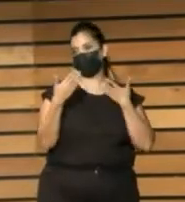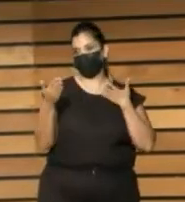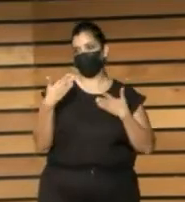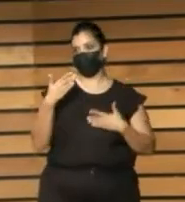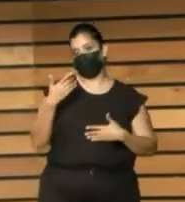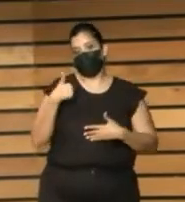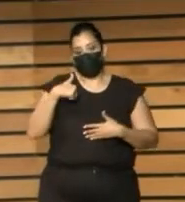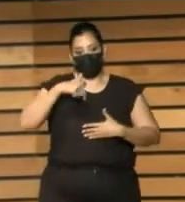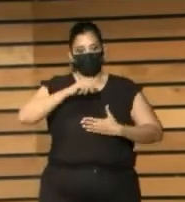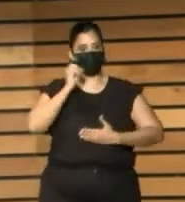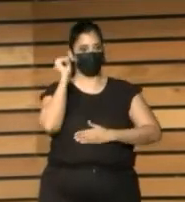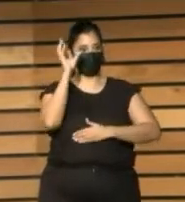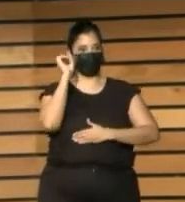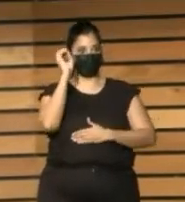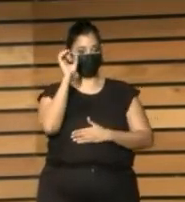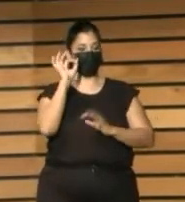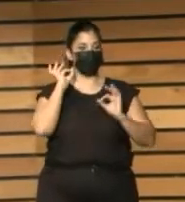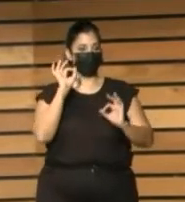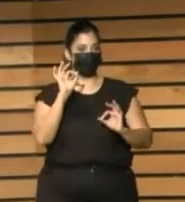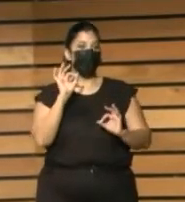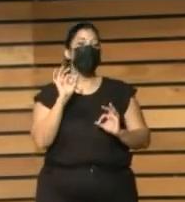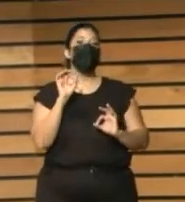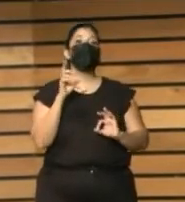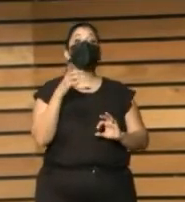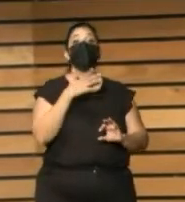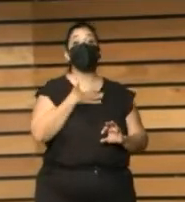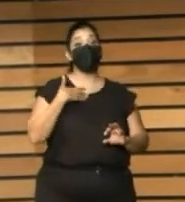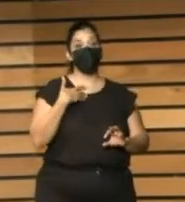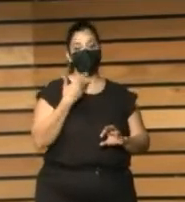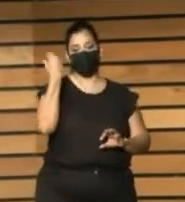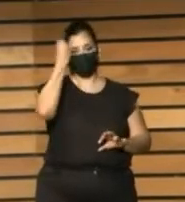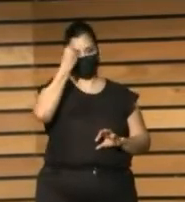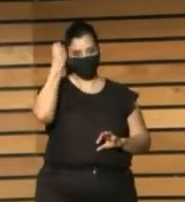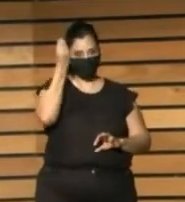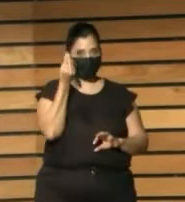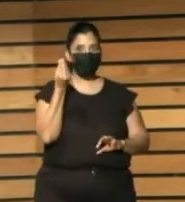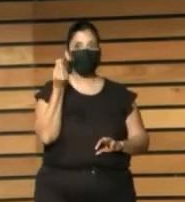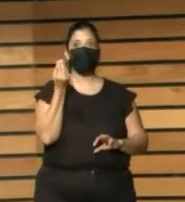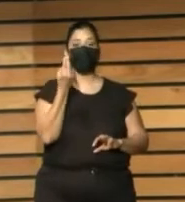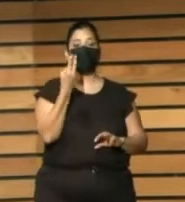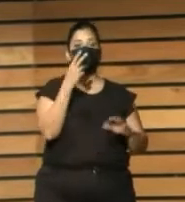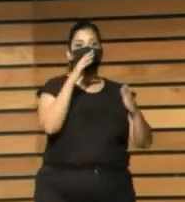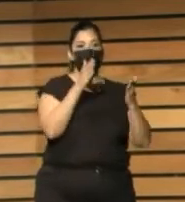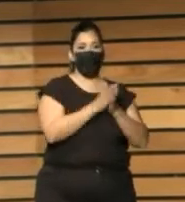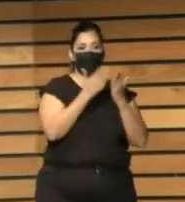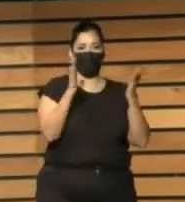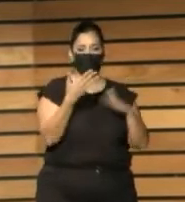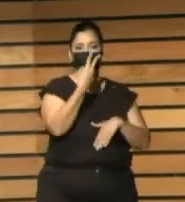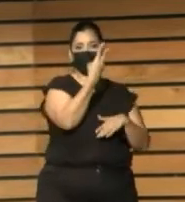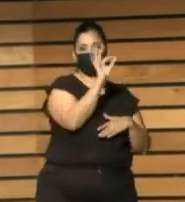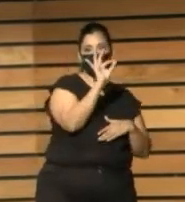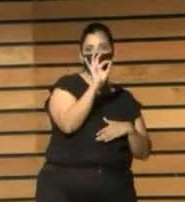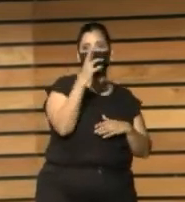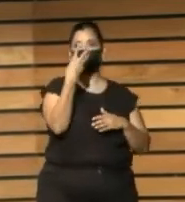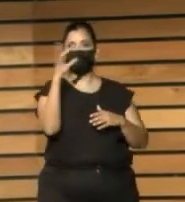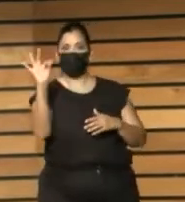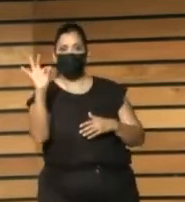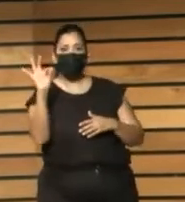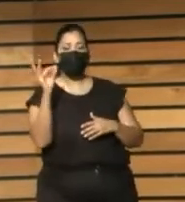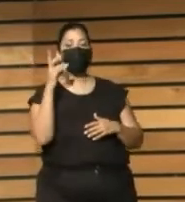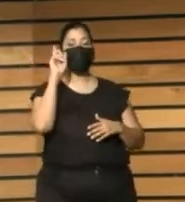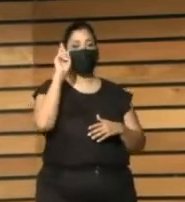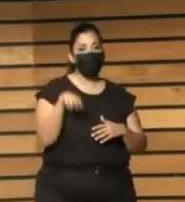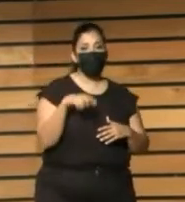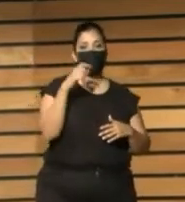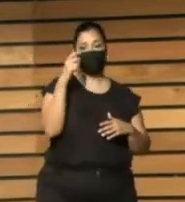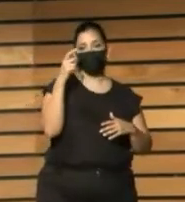nosotros. Simplemente queríamos pensar que es esta perspectiva de Agenda 2030 en los servicios bibliotecarios. También poniendo